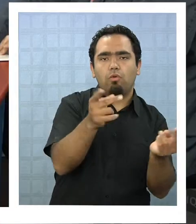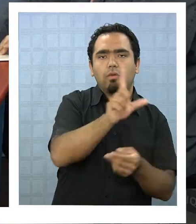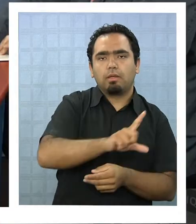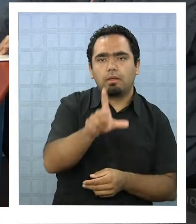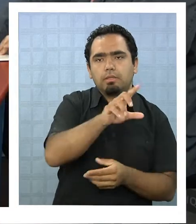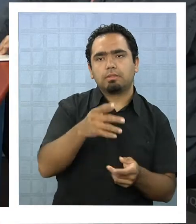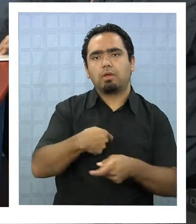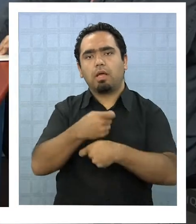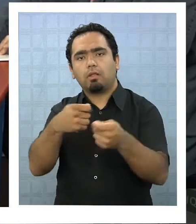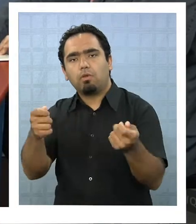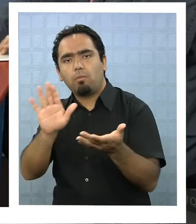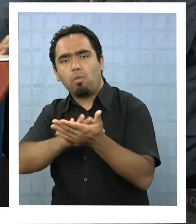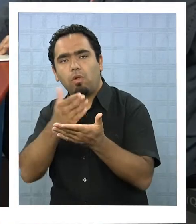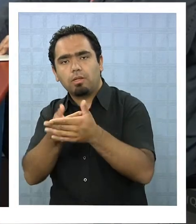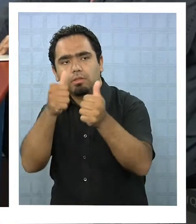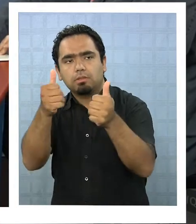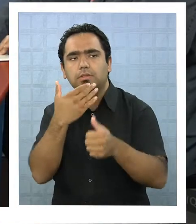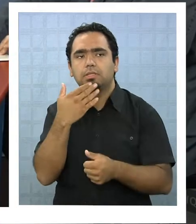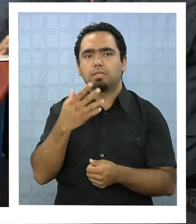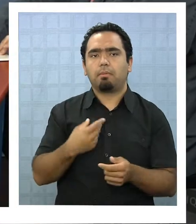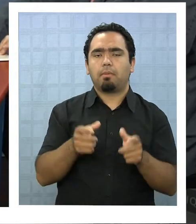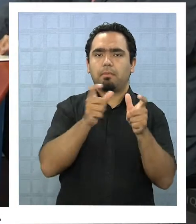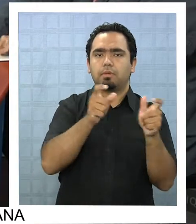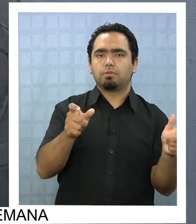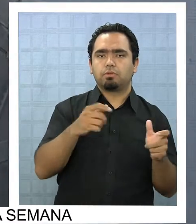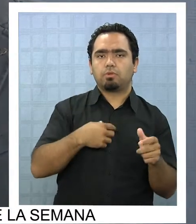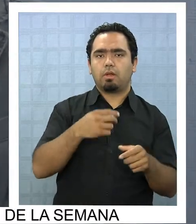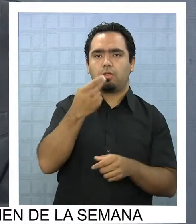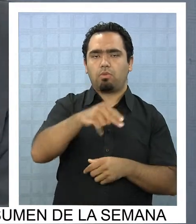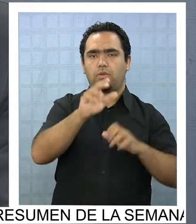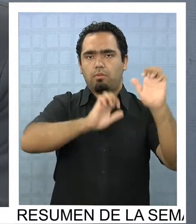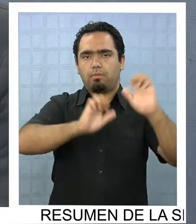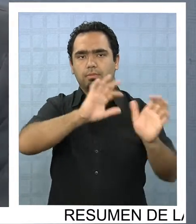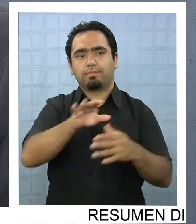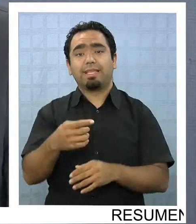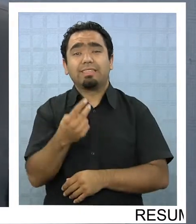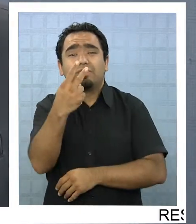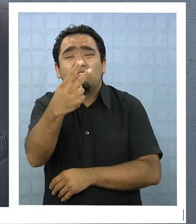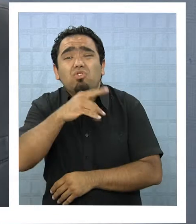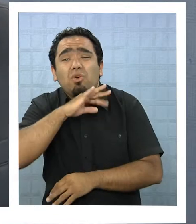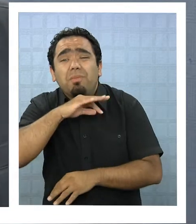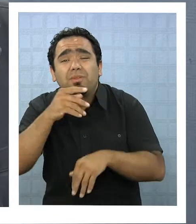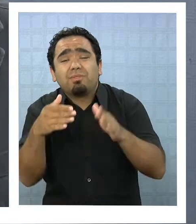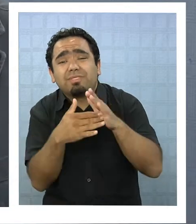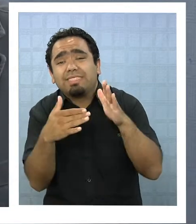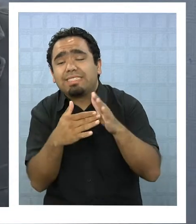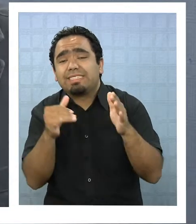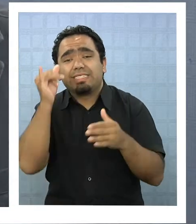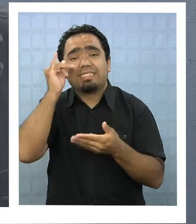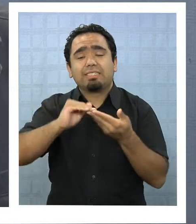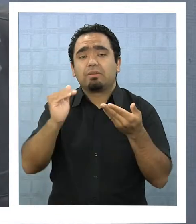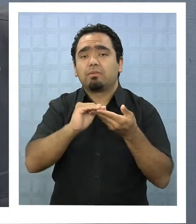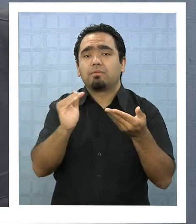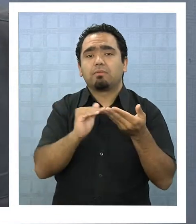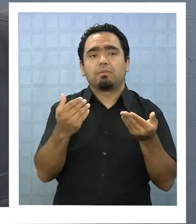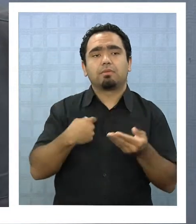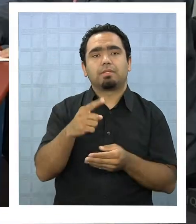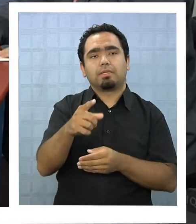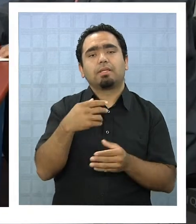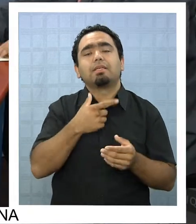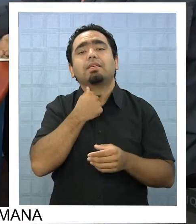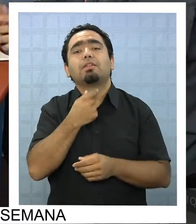el gasto público en jubilación y el del empleador nos quedan nada más dos minutos Marco no quiero dejar de